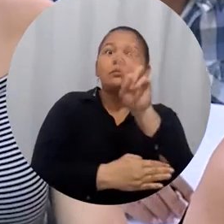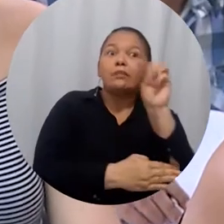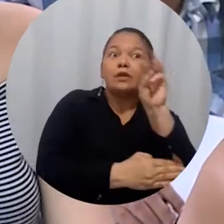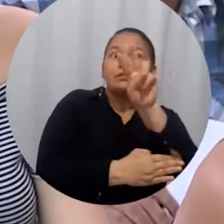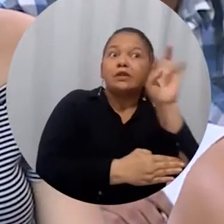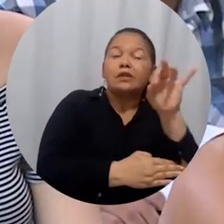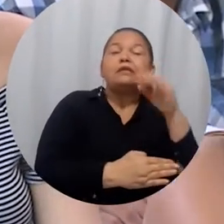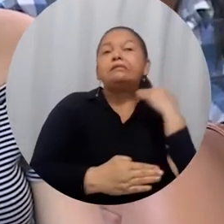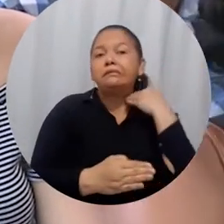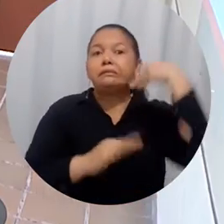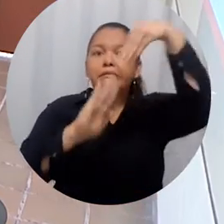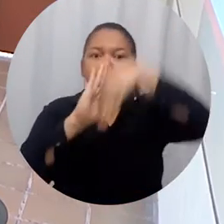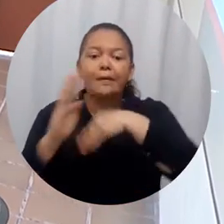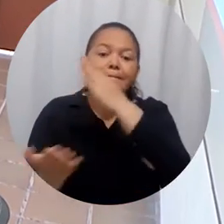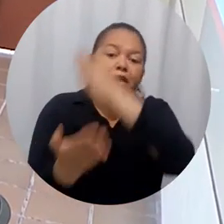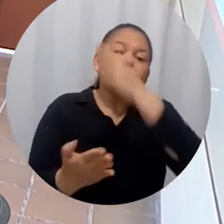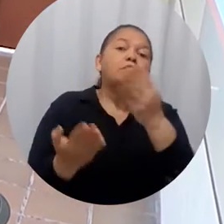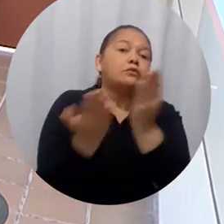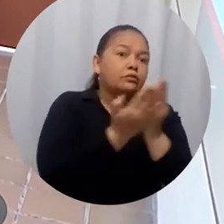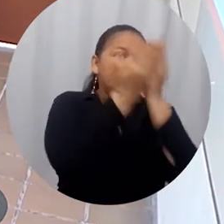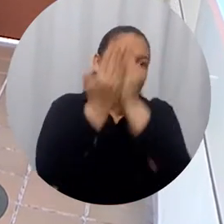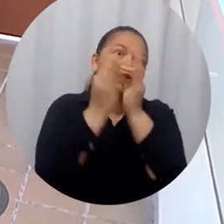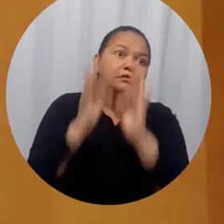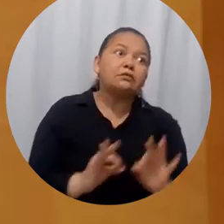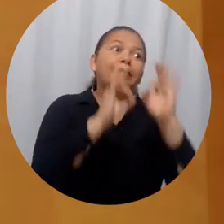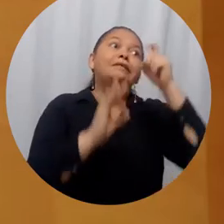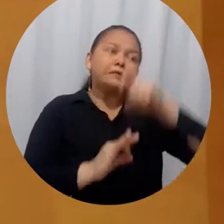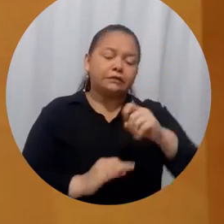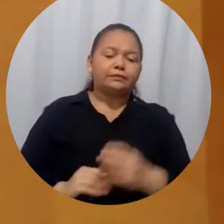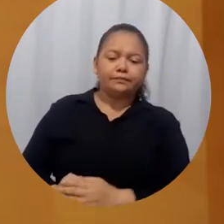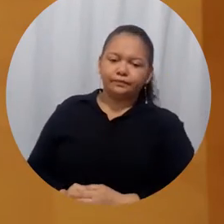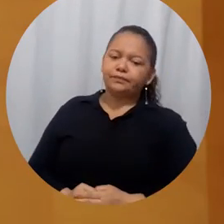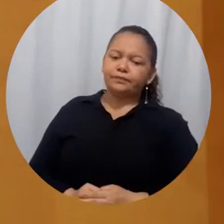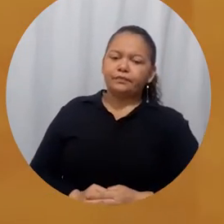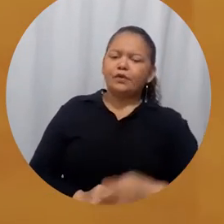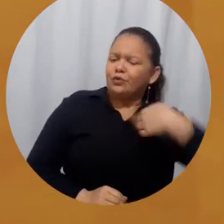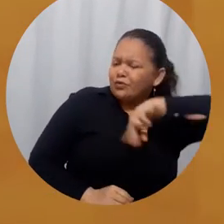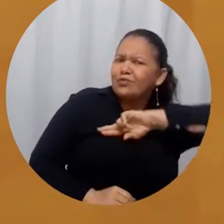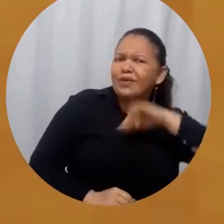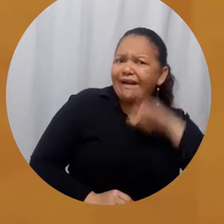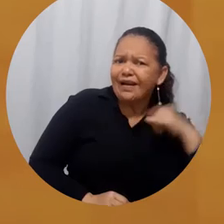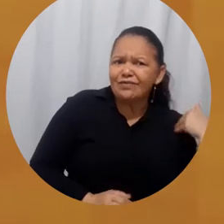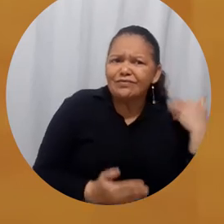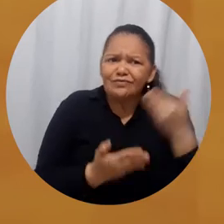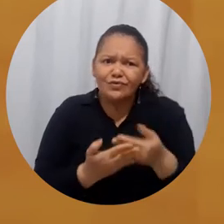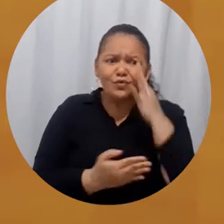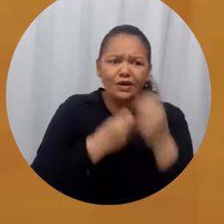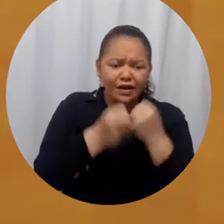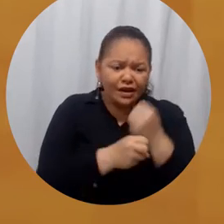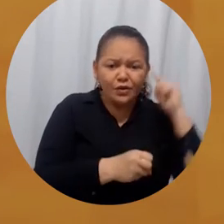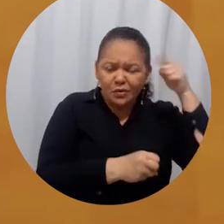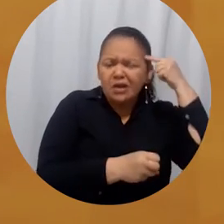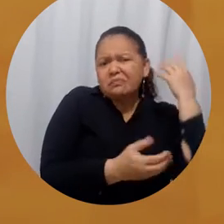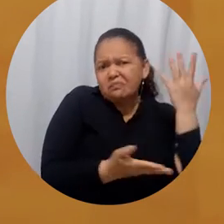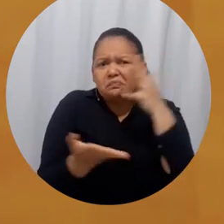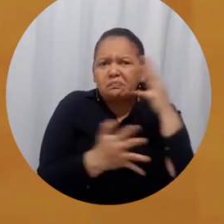garantizar el derecho fundamental a la educación superior de calidad. Durante estos cuatro años de este gobierno se lograron unos recursos. Esos recursos